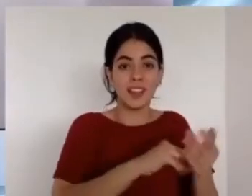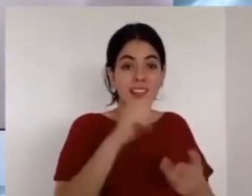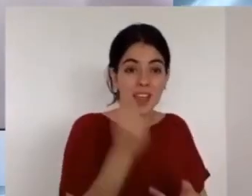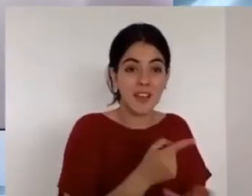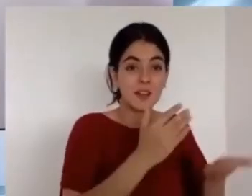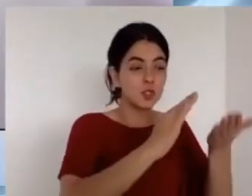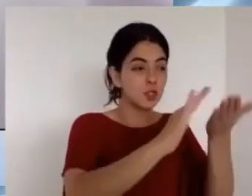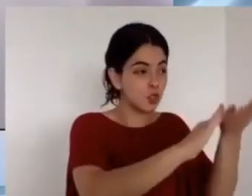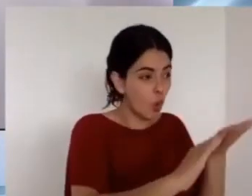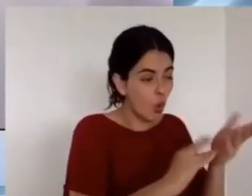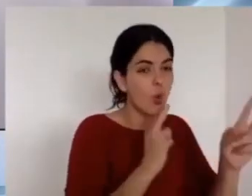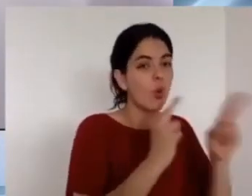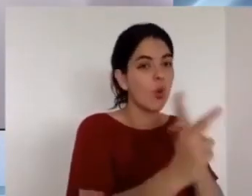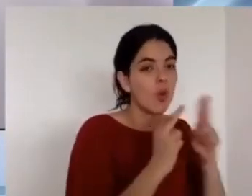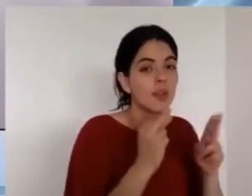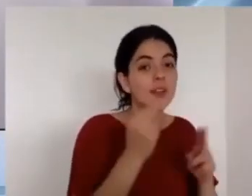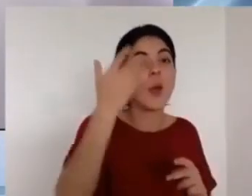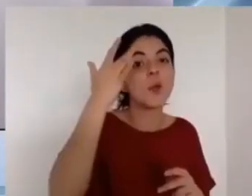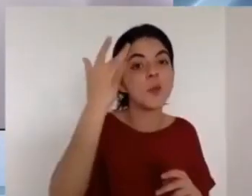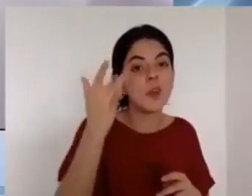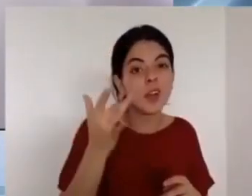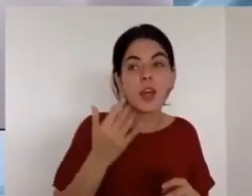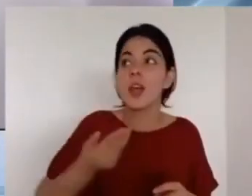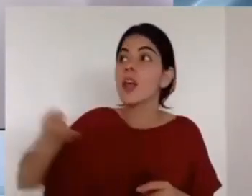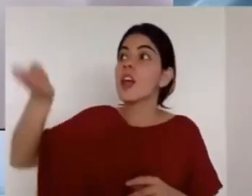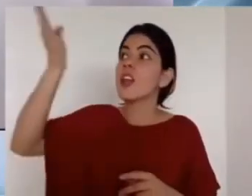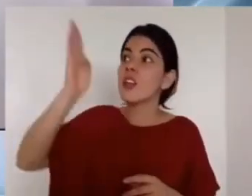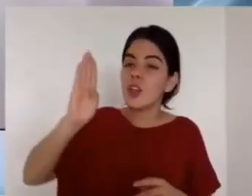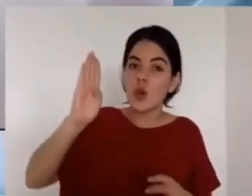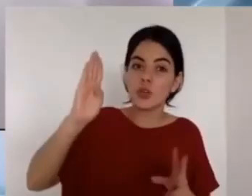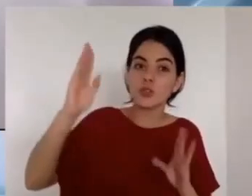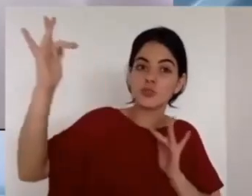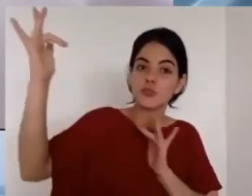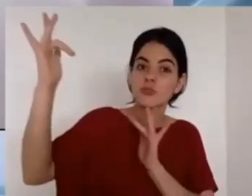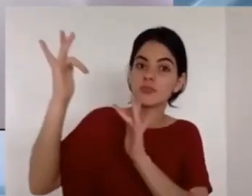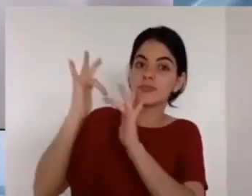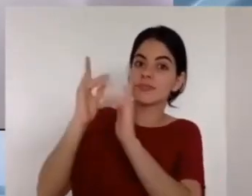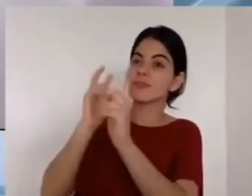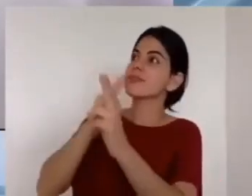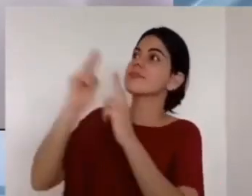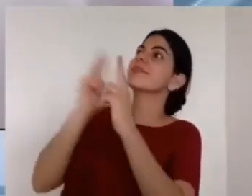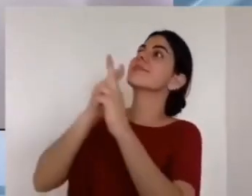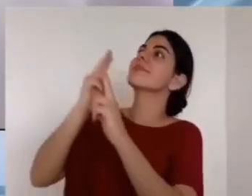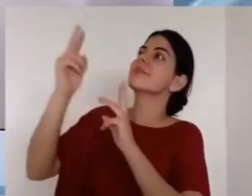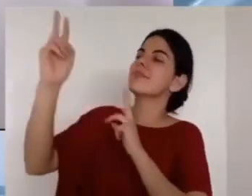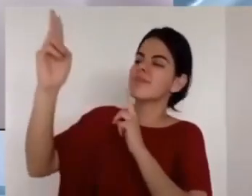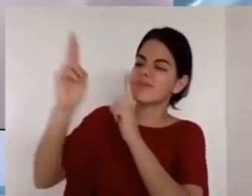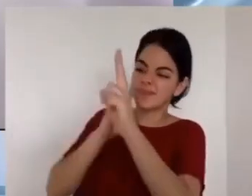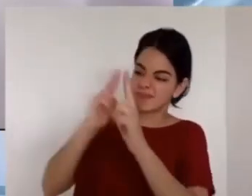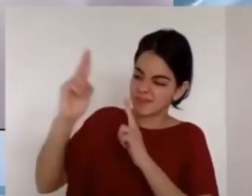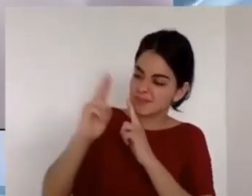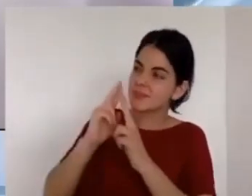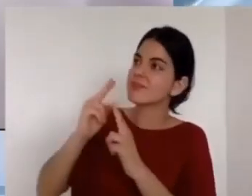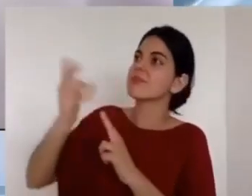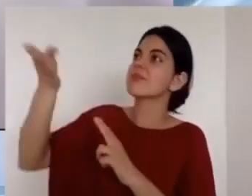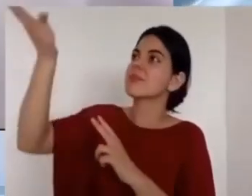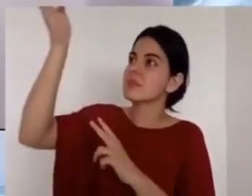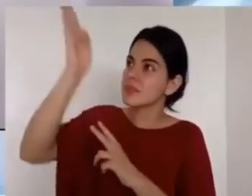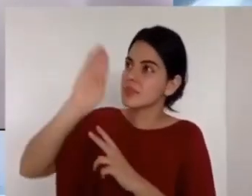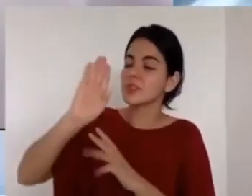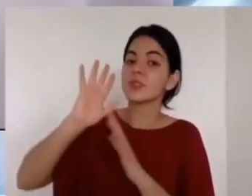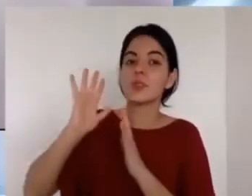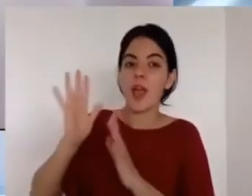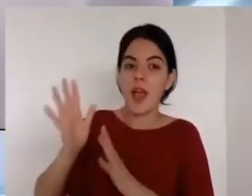hermano porque será que aquí no se manifiesta el poder de Dios no hay conversiones no hay llenura del Espíritu